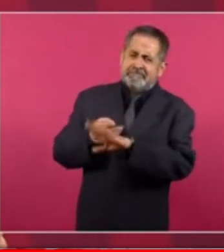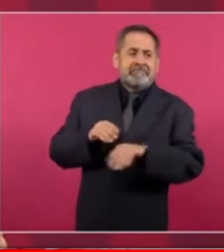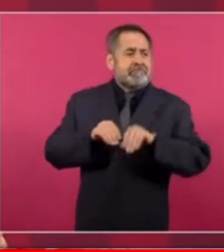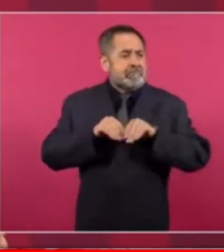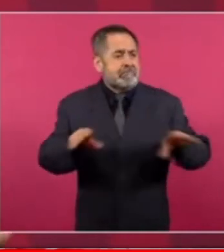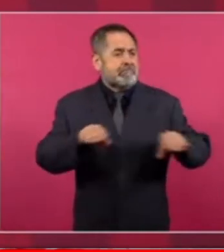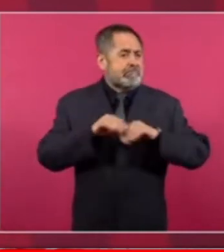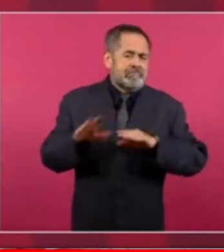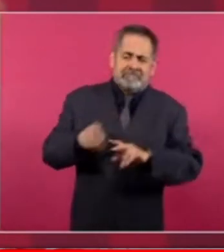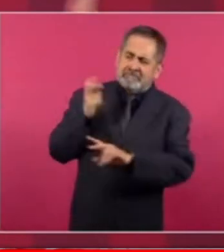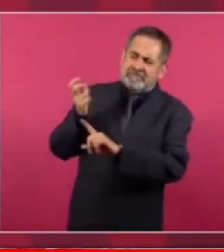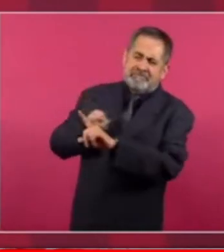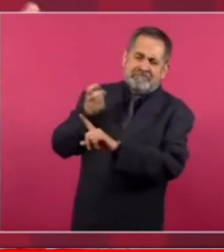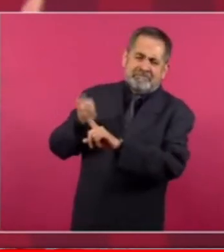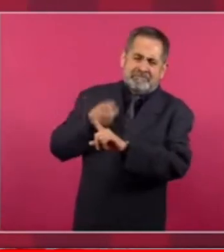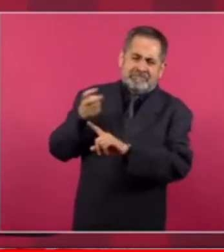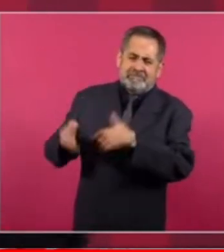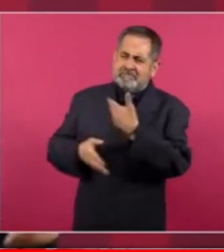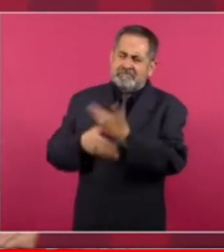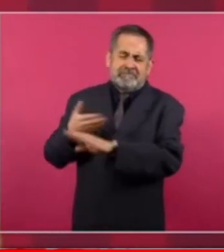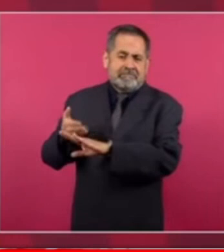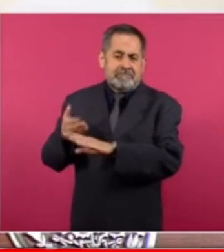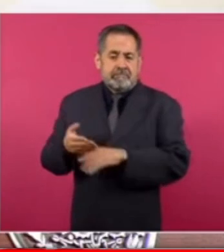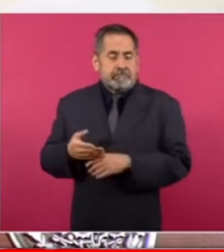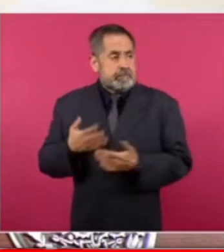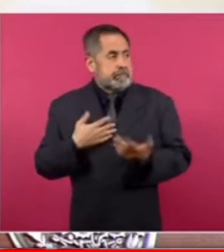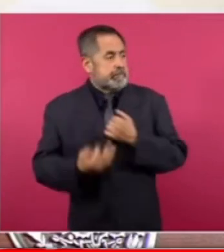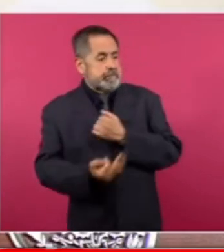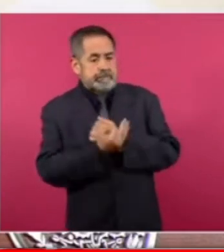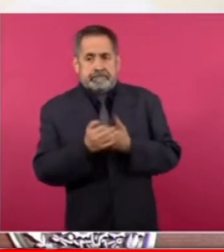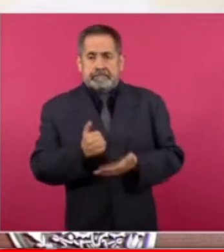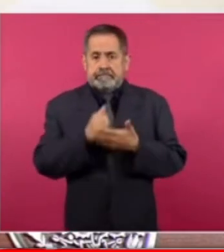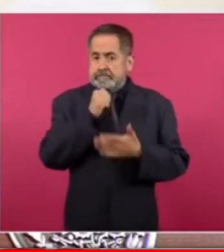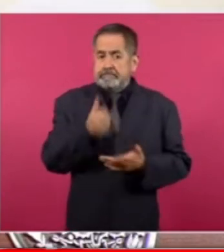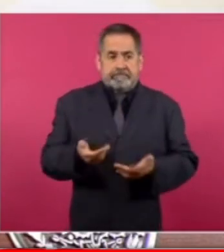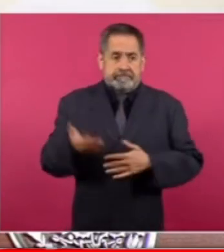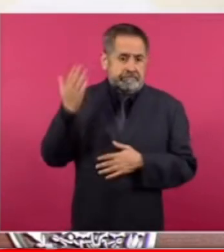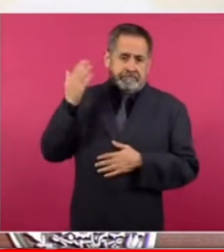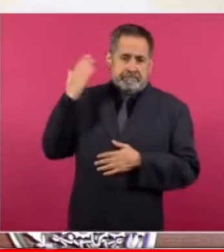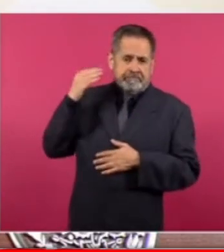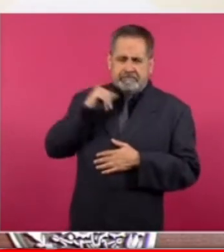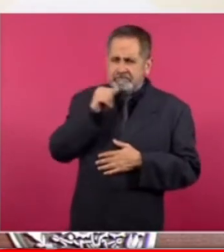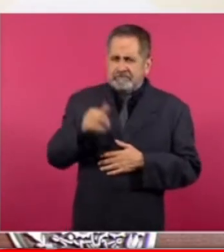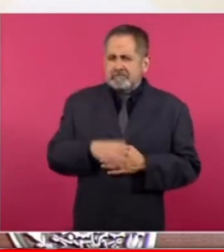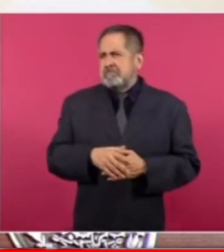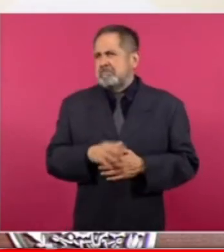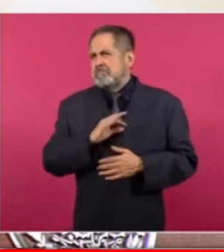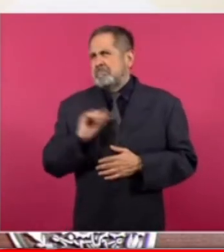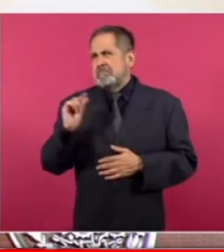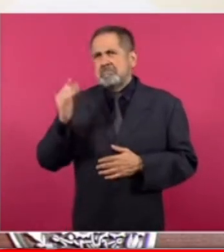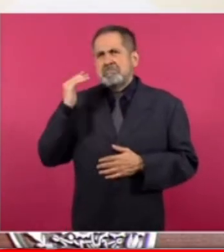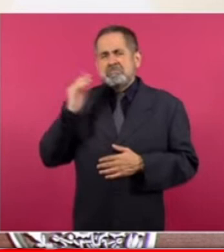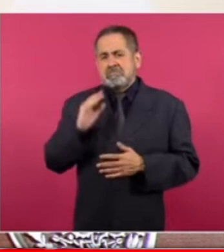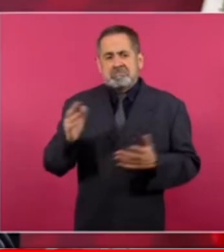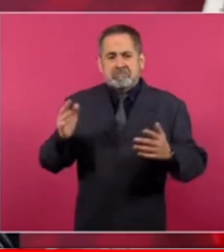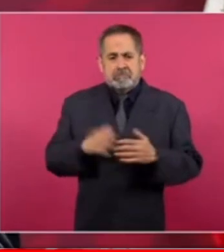y no había cómo defenderse hace relativamente poco cuando estábamos en la